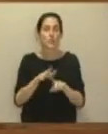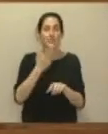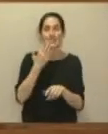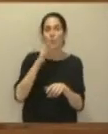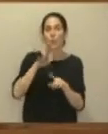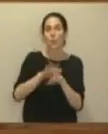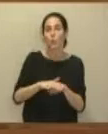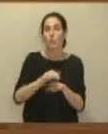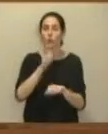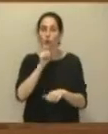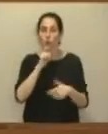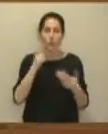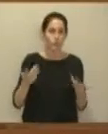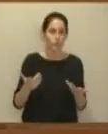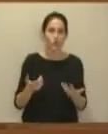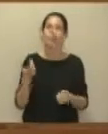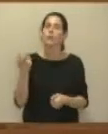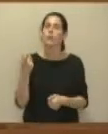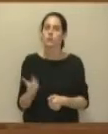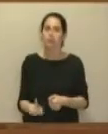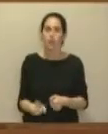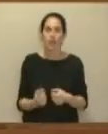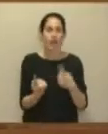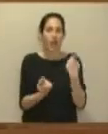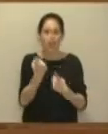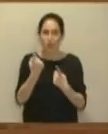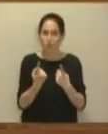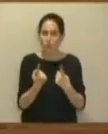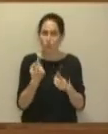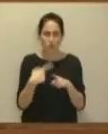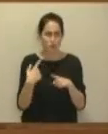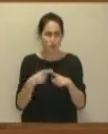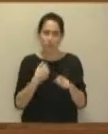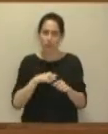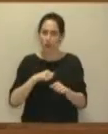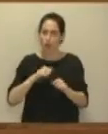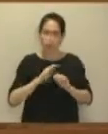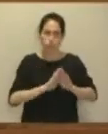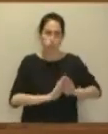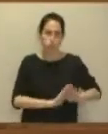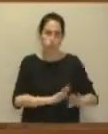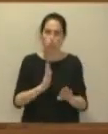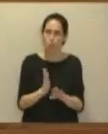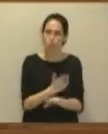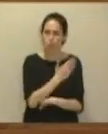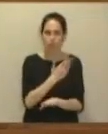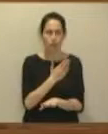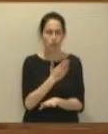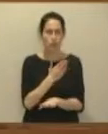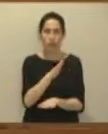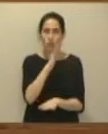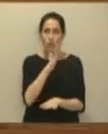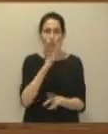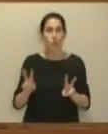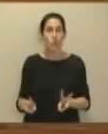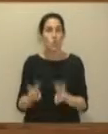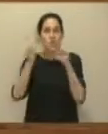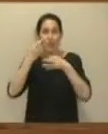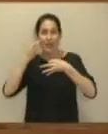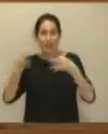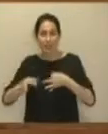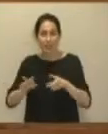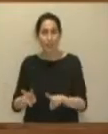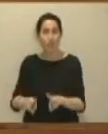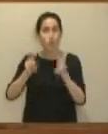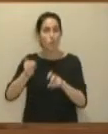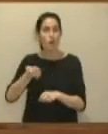Además, se han quedado en muchos aspectos obsoletos, ya lo hemos tratado también en otras ocasiones, ha visto sobrepasado por las nuevas realidades, por